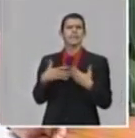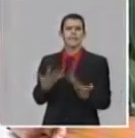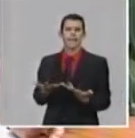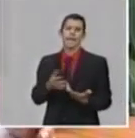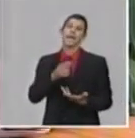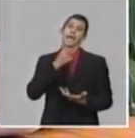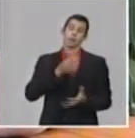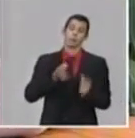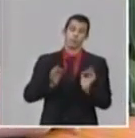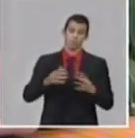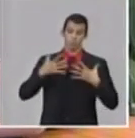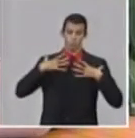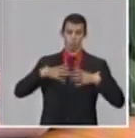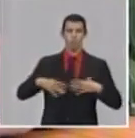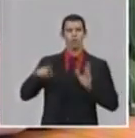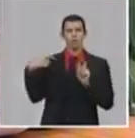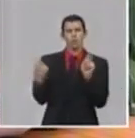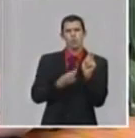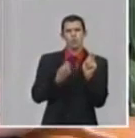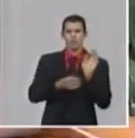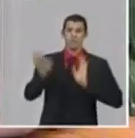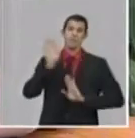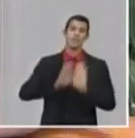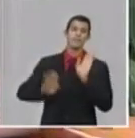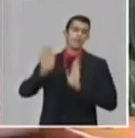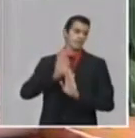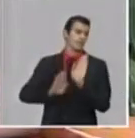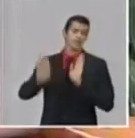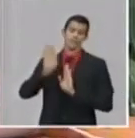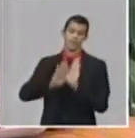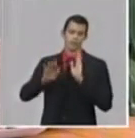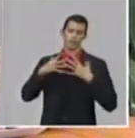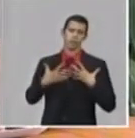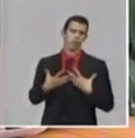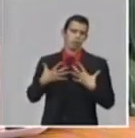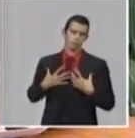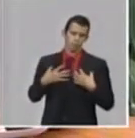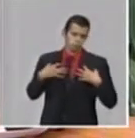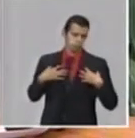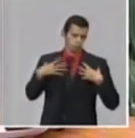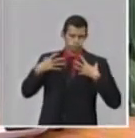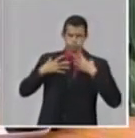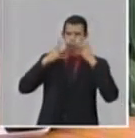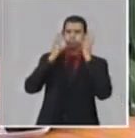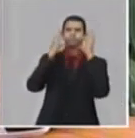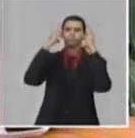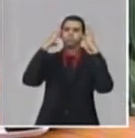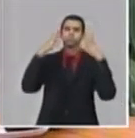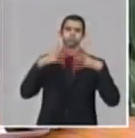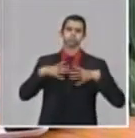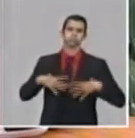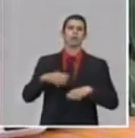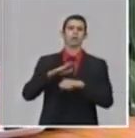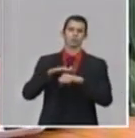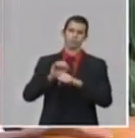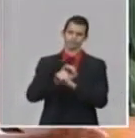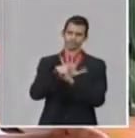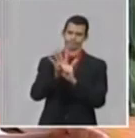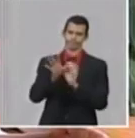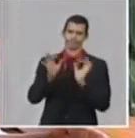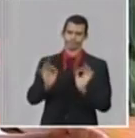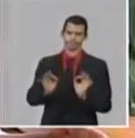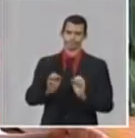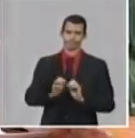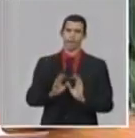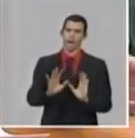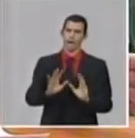citocinas. ¿Qué se trata? Este proceso es muy complejo molecularmente. Estas citocinas son moléculas que median la